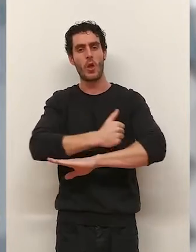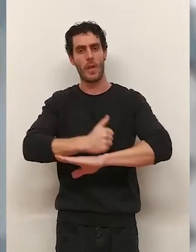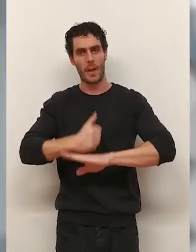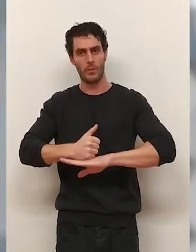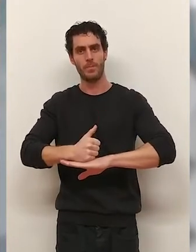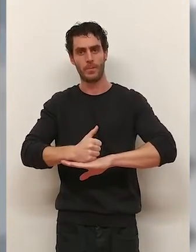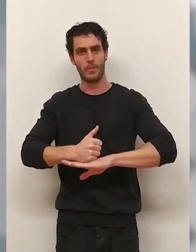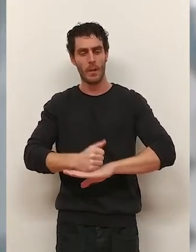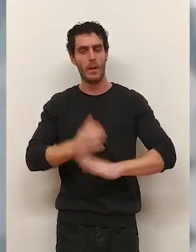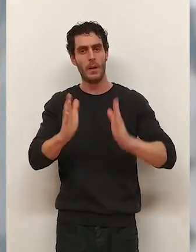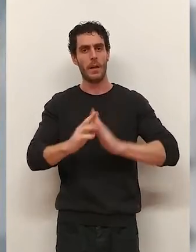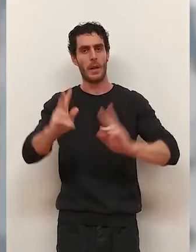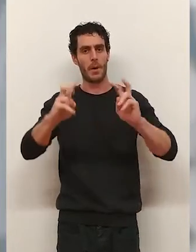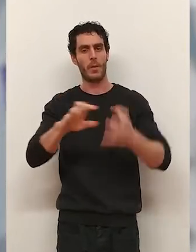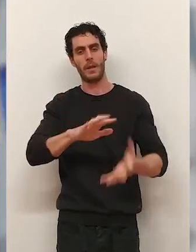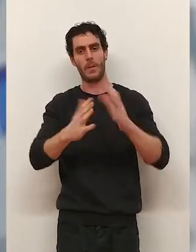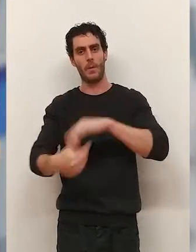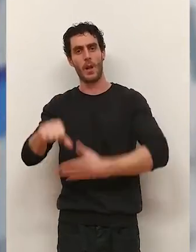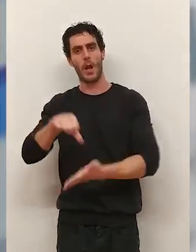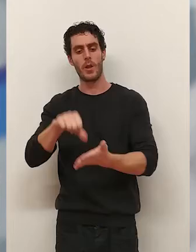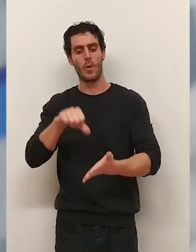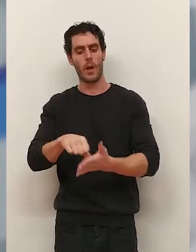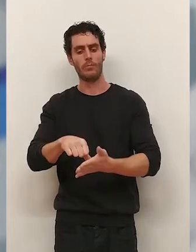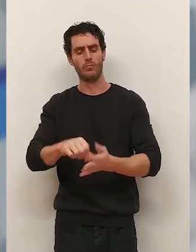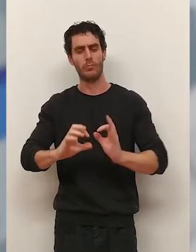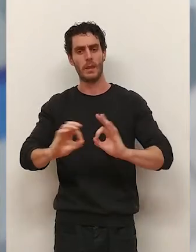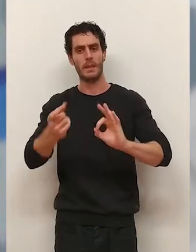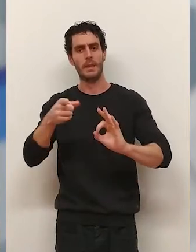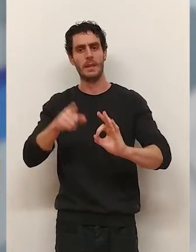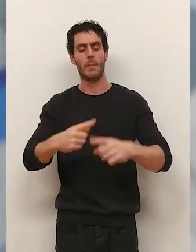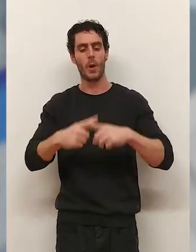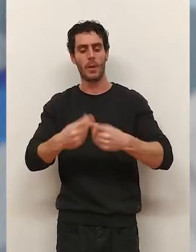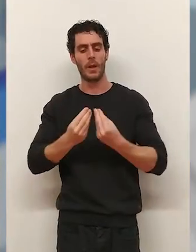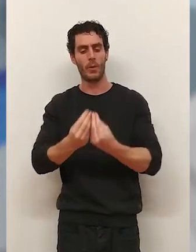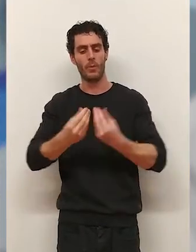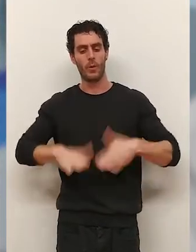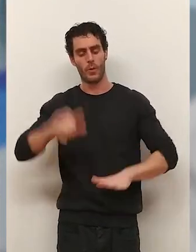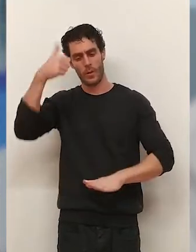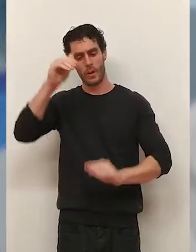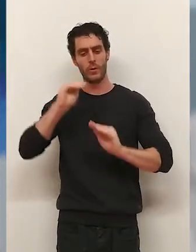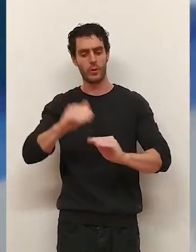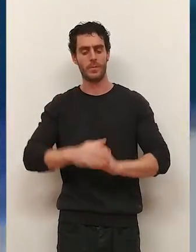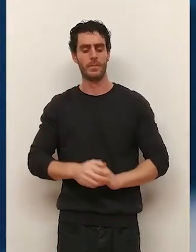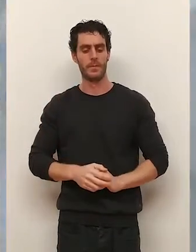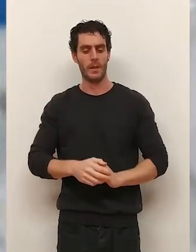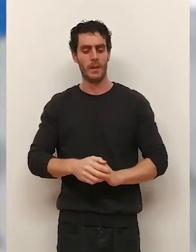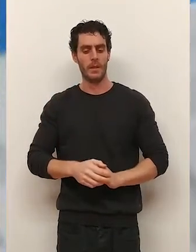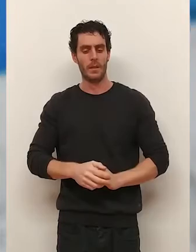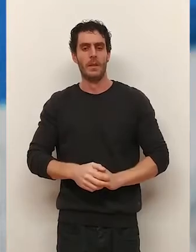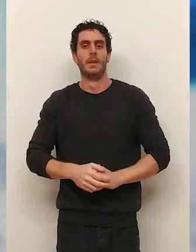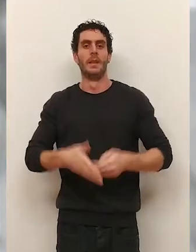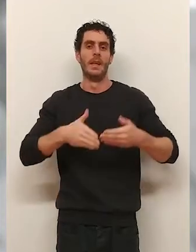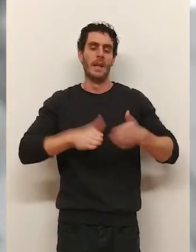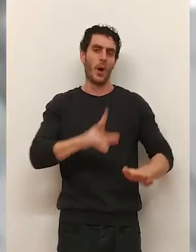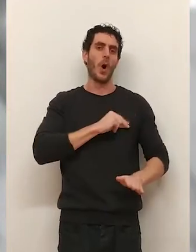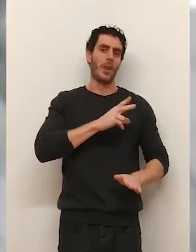Así afronta esta nueva etapa de transformación de nuevo de la ciudad y que compartirá con su hijo. Mi hijo siempre decía, era el hijo